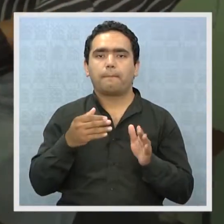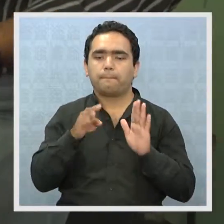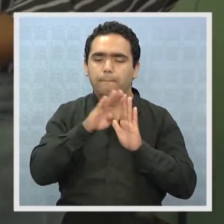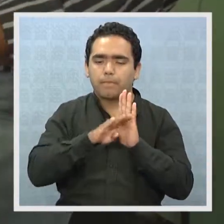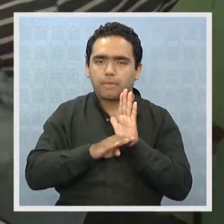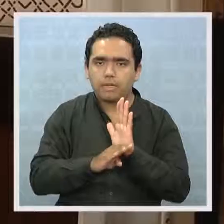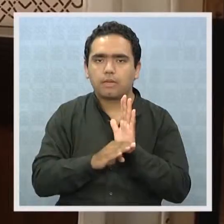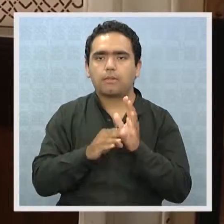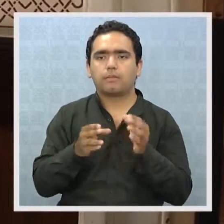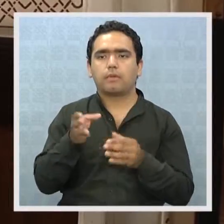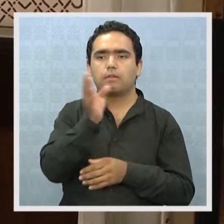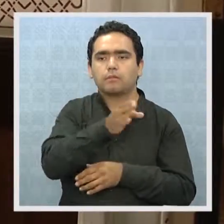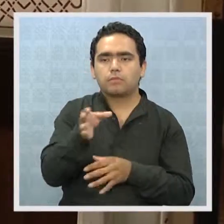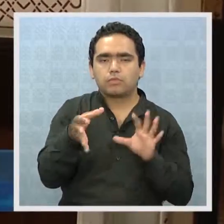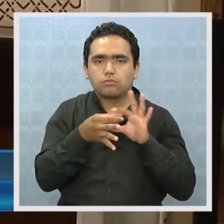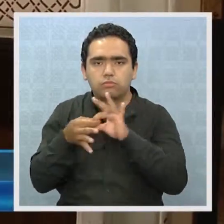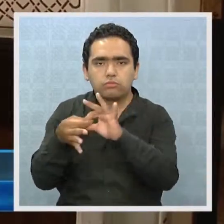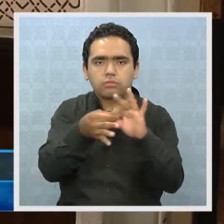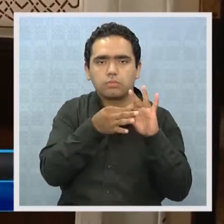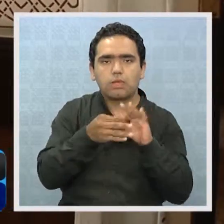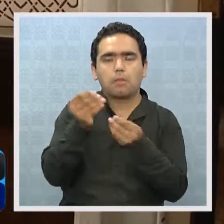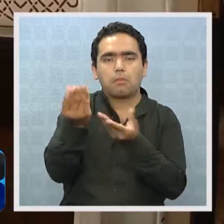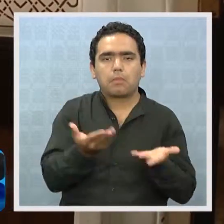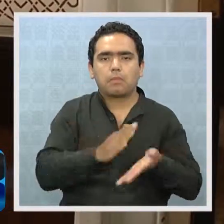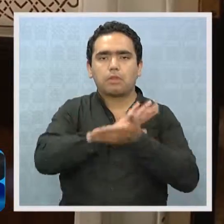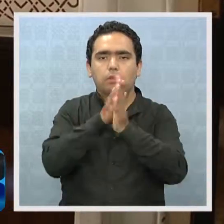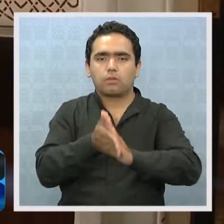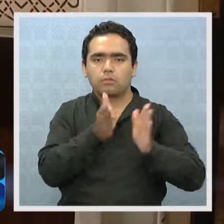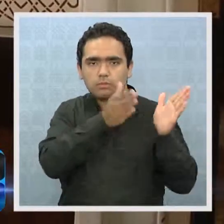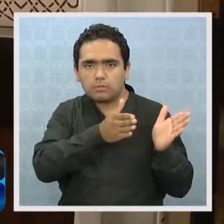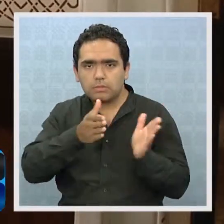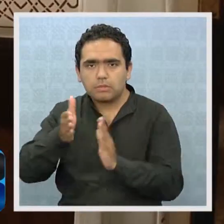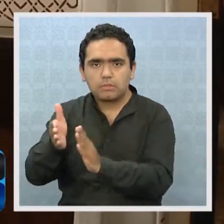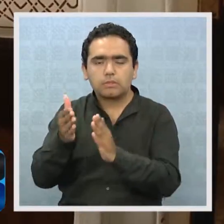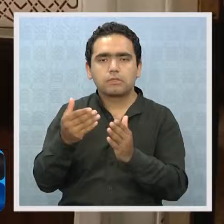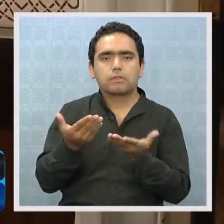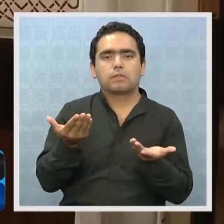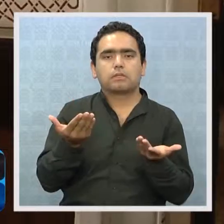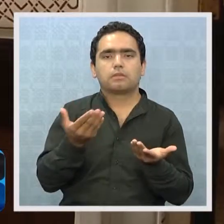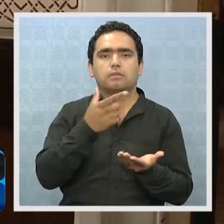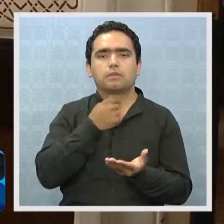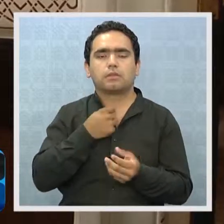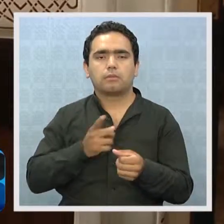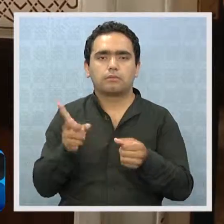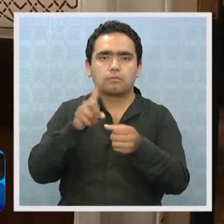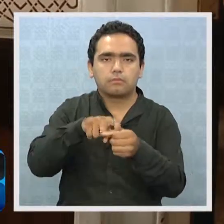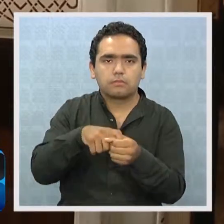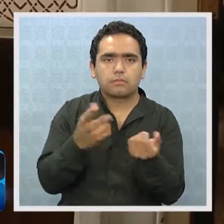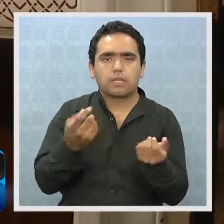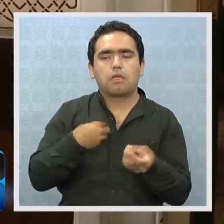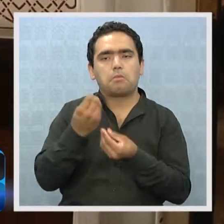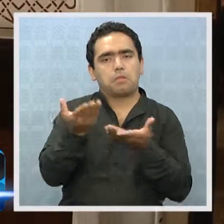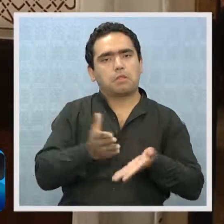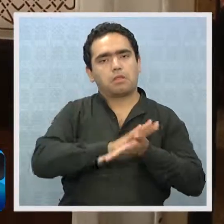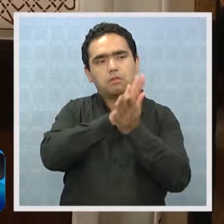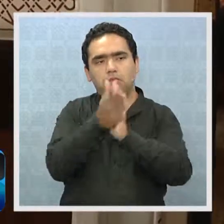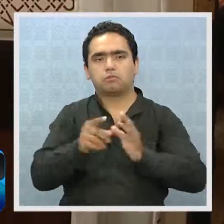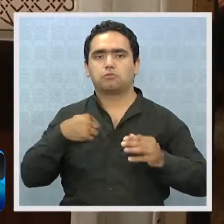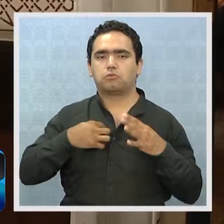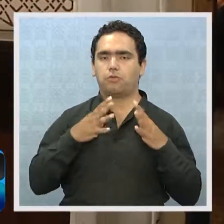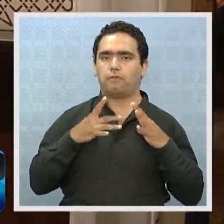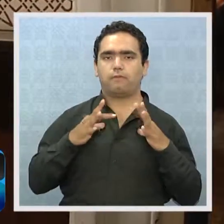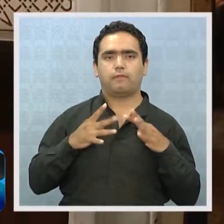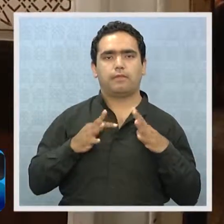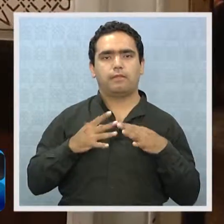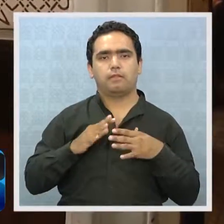programar, a empezar a unir gente, a invitar a todos los que quieran participar en este proceso que nos toca bien fuerte. Y aquí